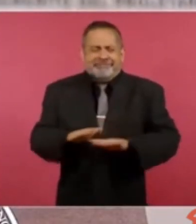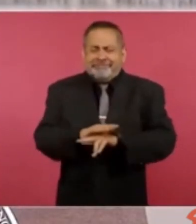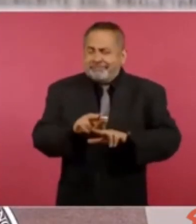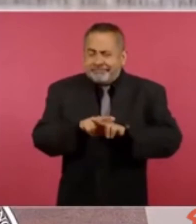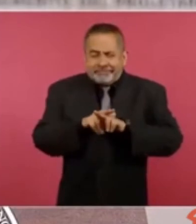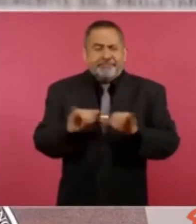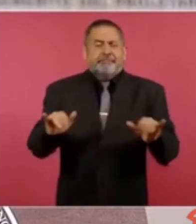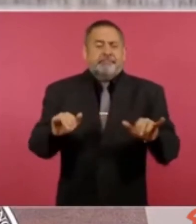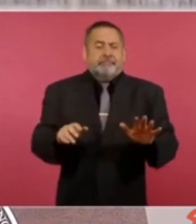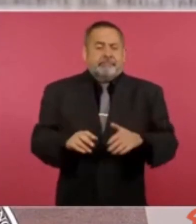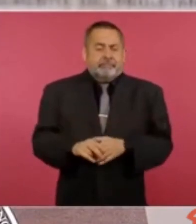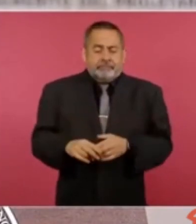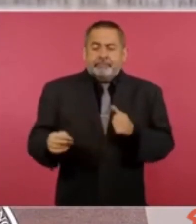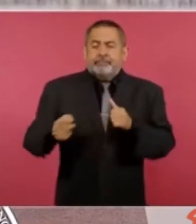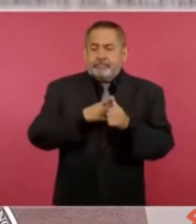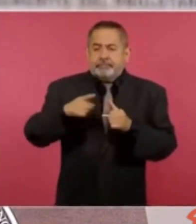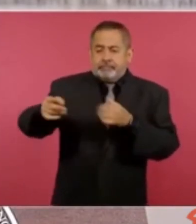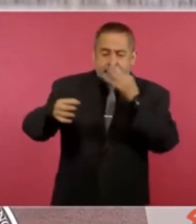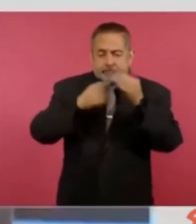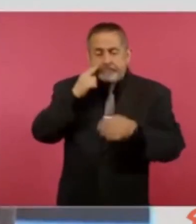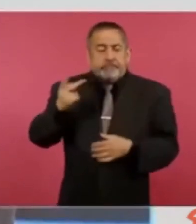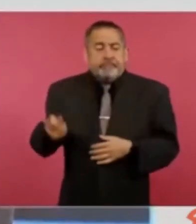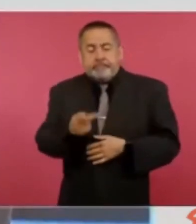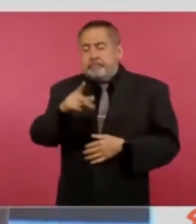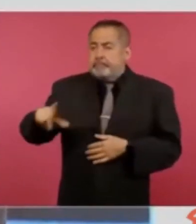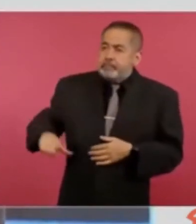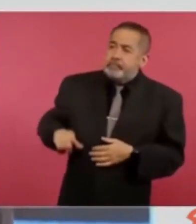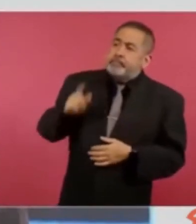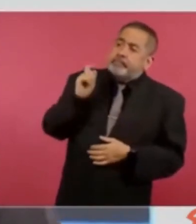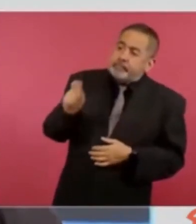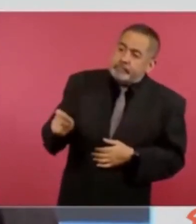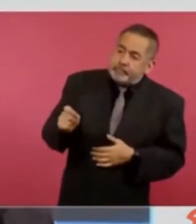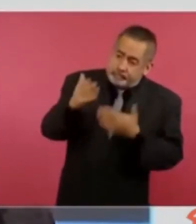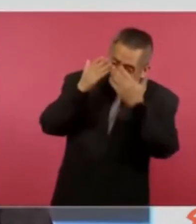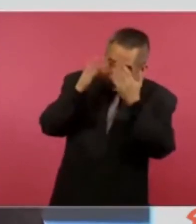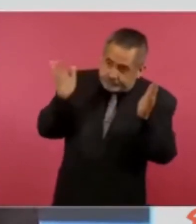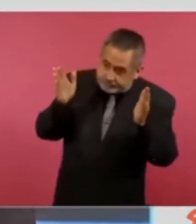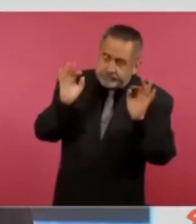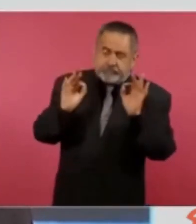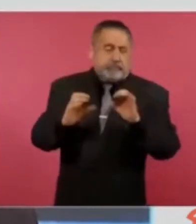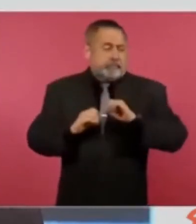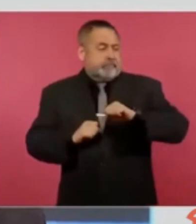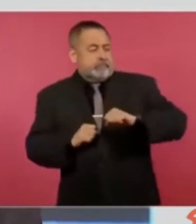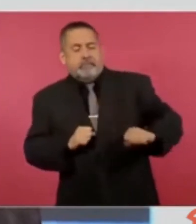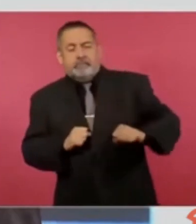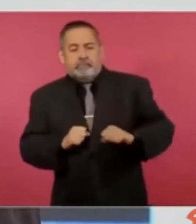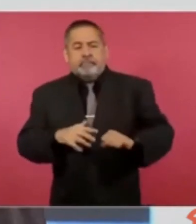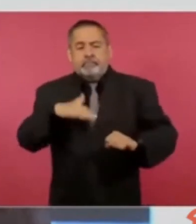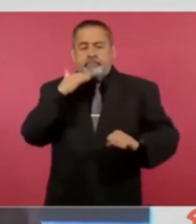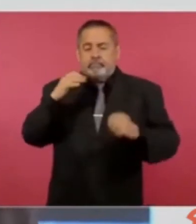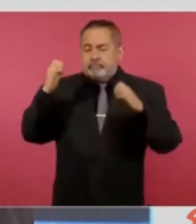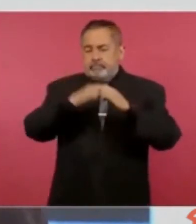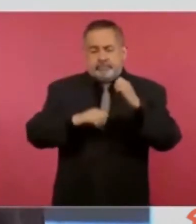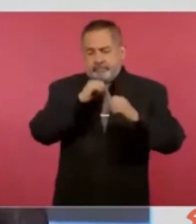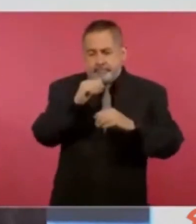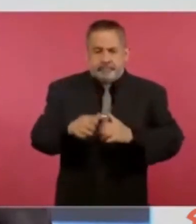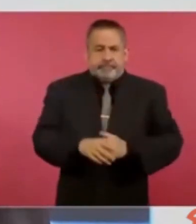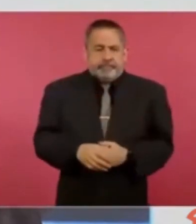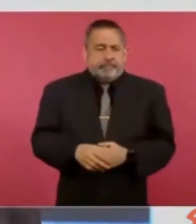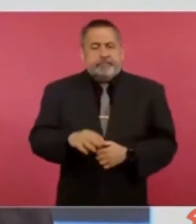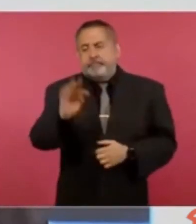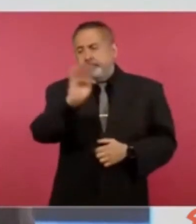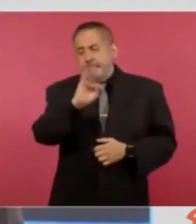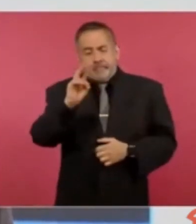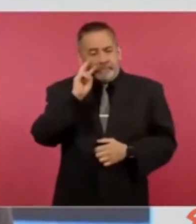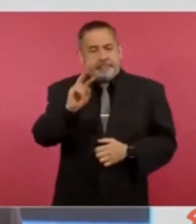Hay que informarse por medios oficiales para evitar caer en fraudes. Y también, si ustedes ven algún